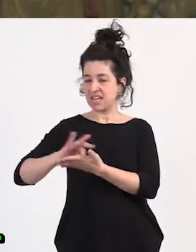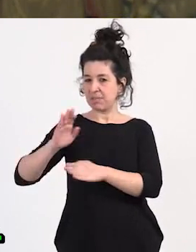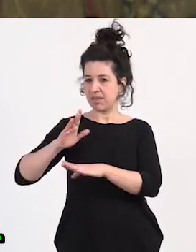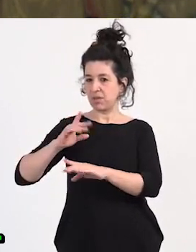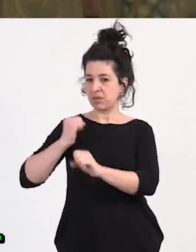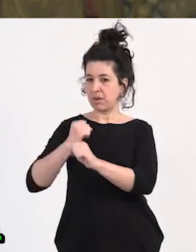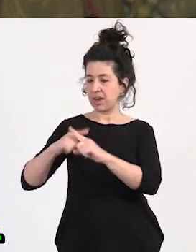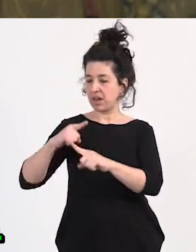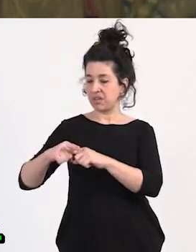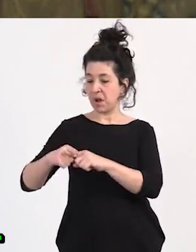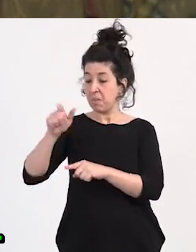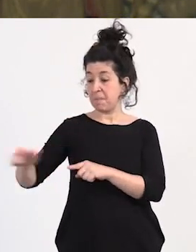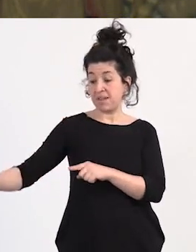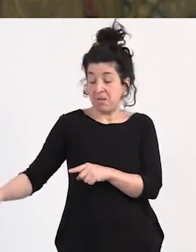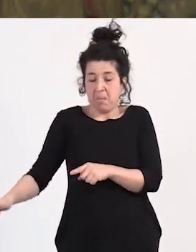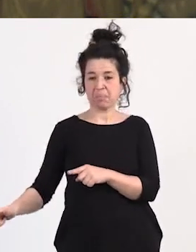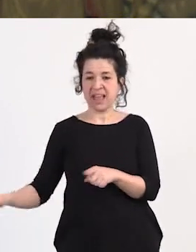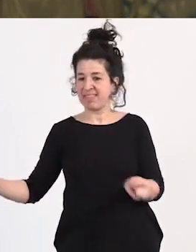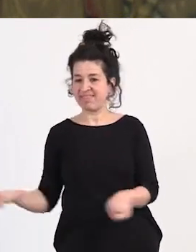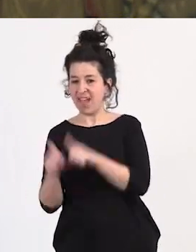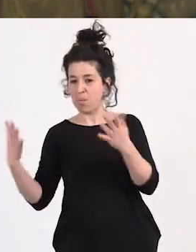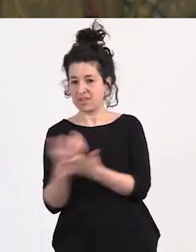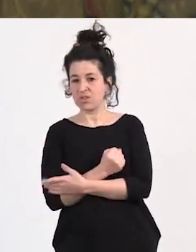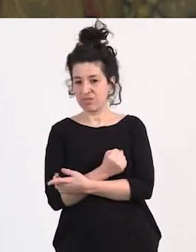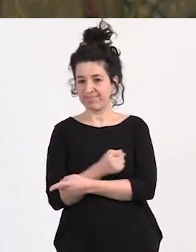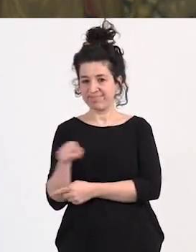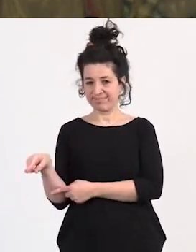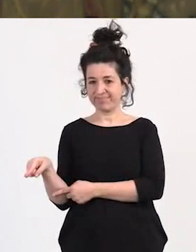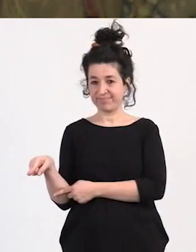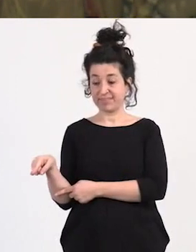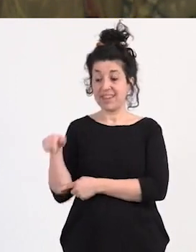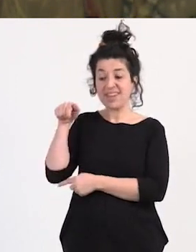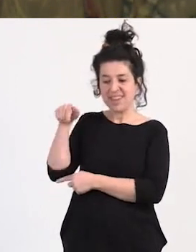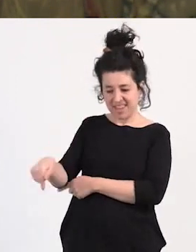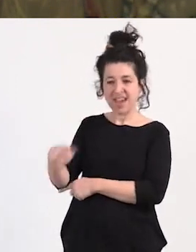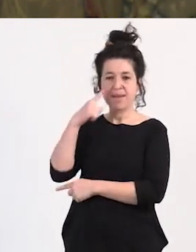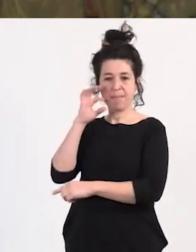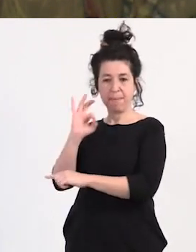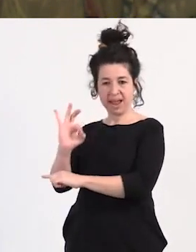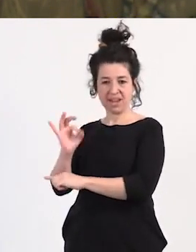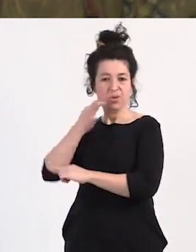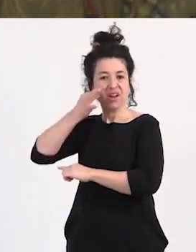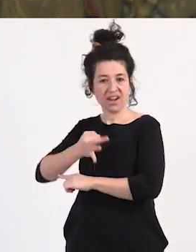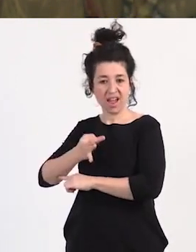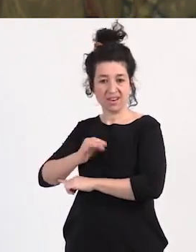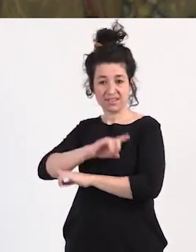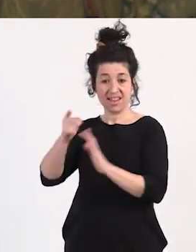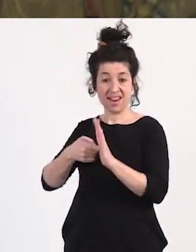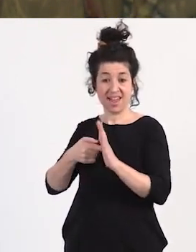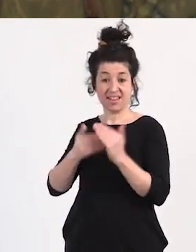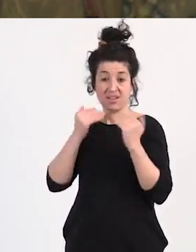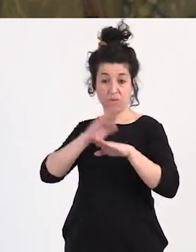personas que no tienen nada que perder y es ahí donde nos ponen en peligro con este tipo de leyes